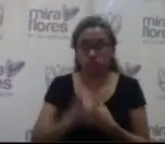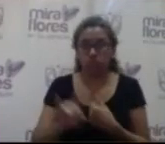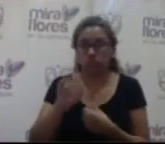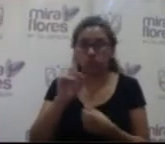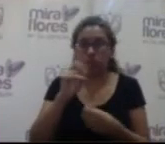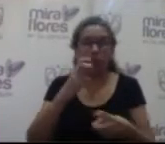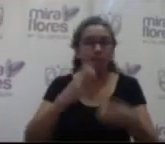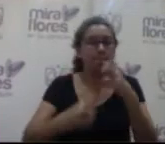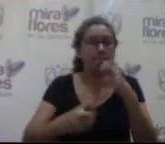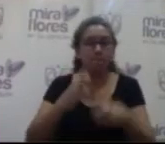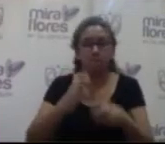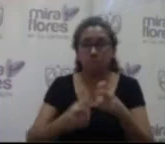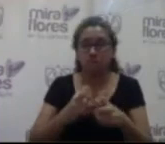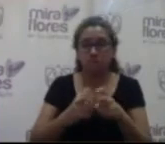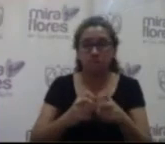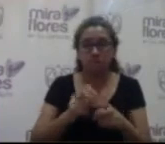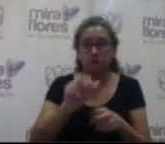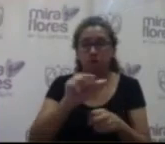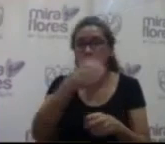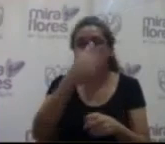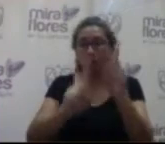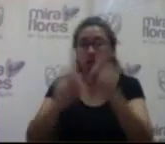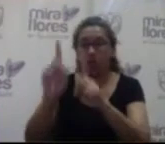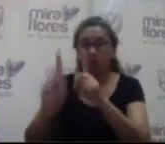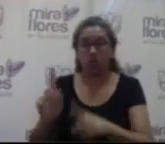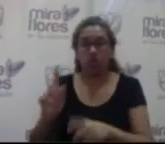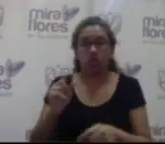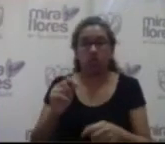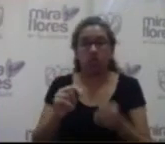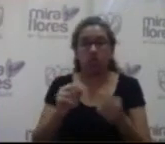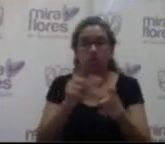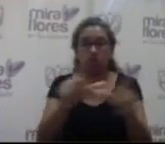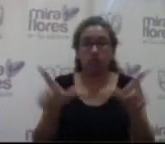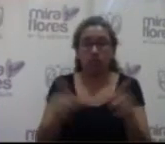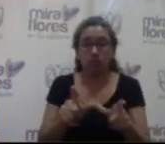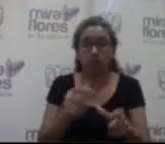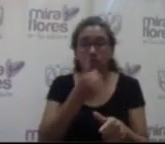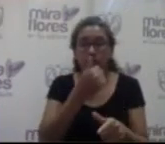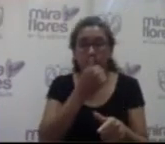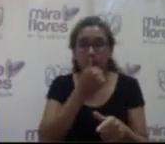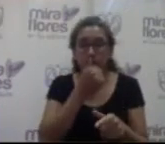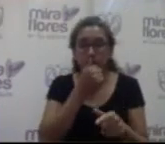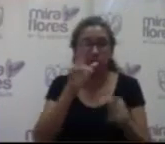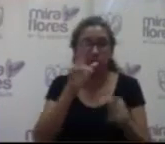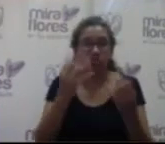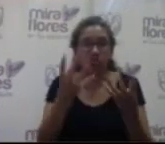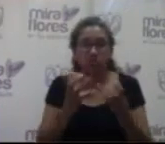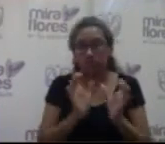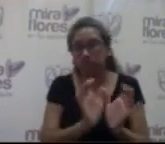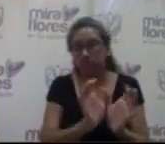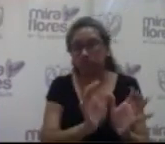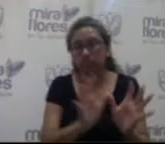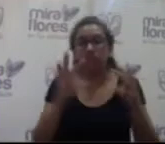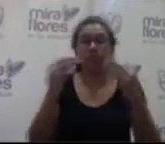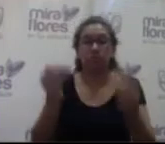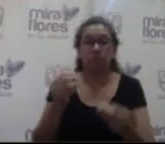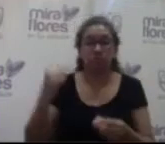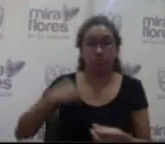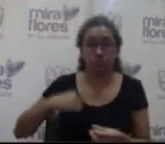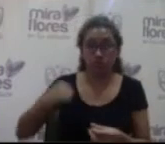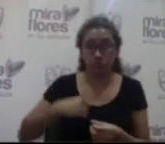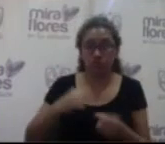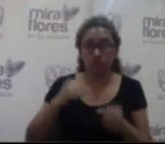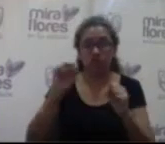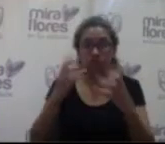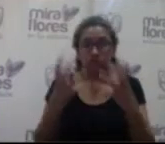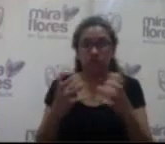aceptación de instituciones privadas en el distrito para la ubicación de estos contenedores porque la municipalidad tuvo a bien de